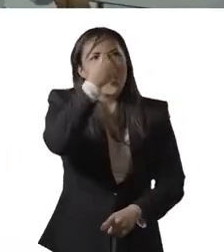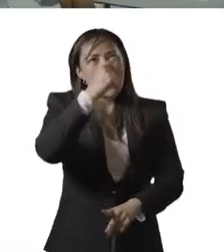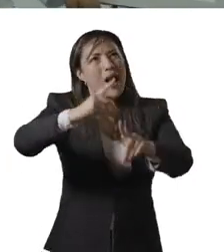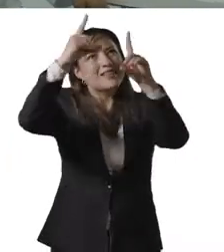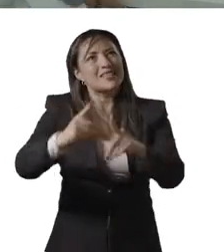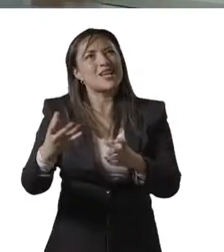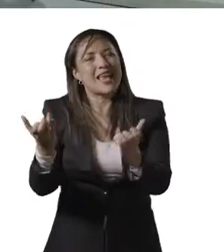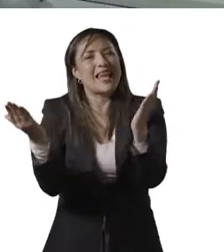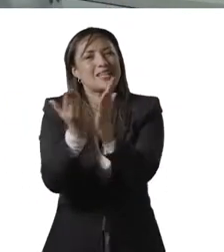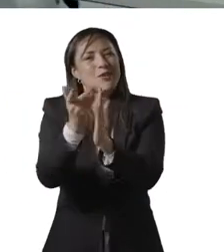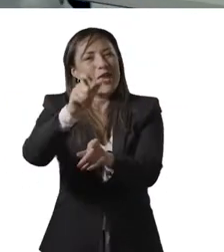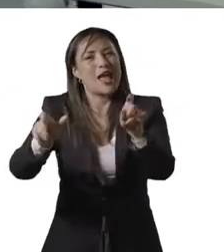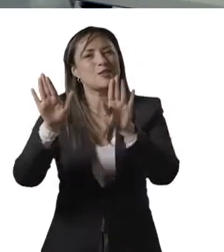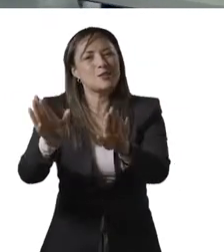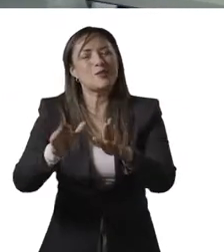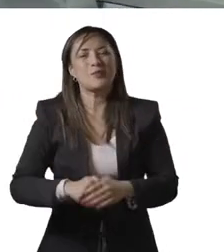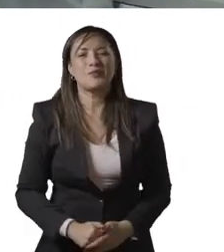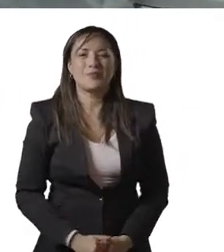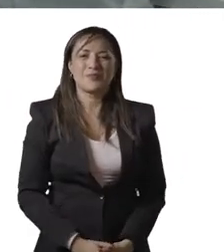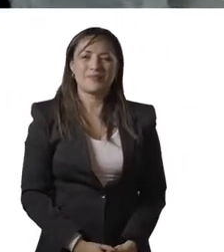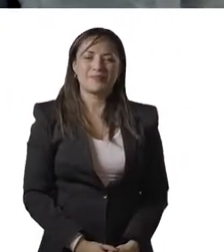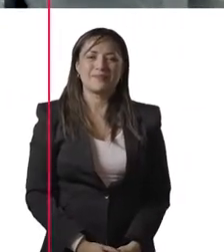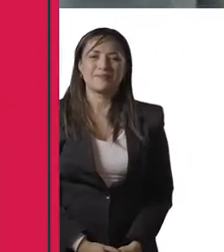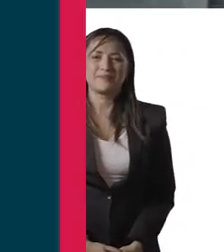decisiva etapa de su vida académica.